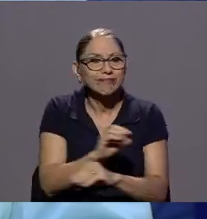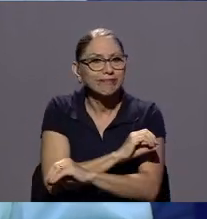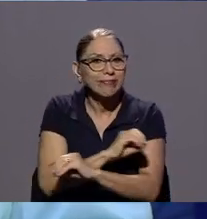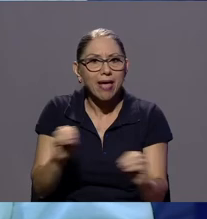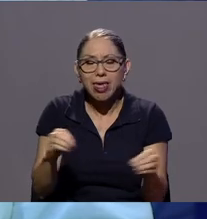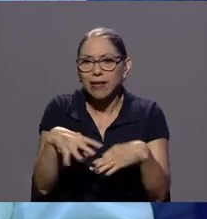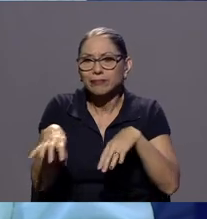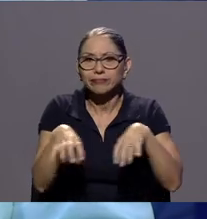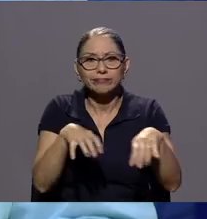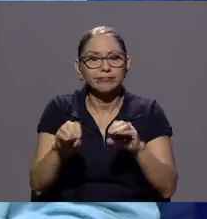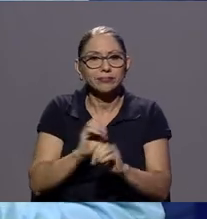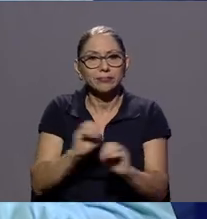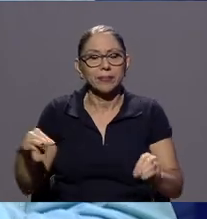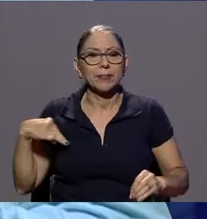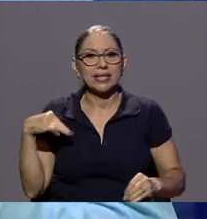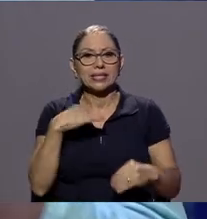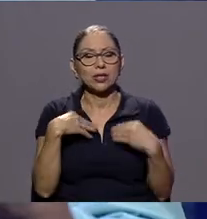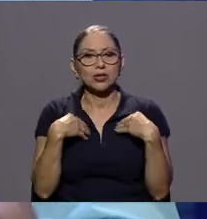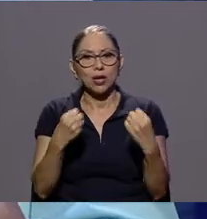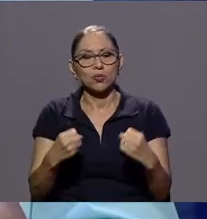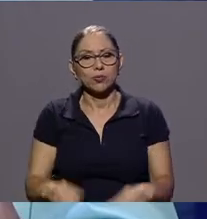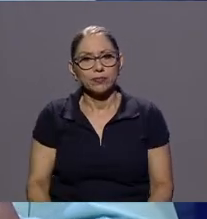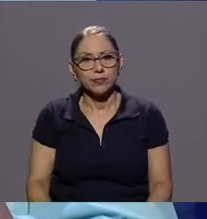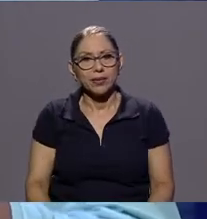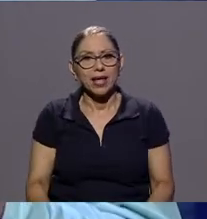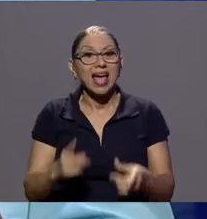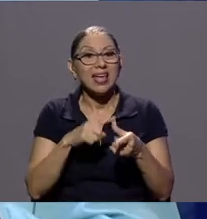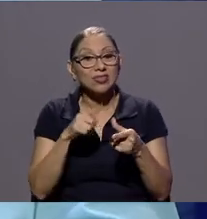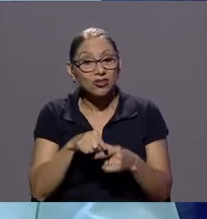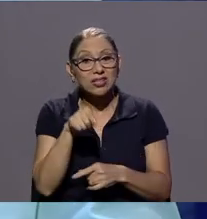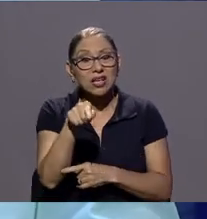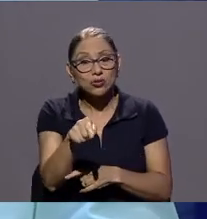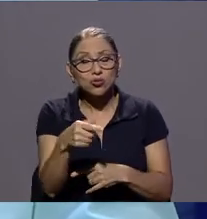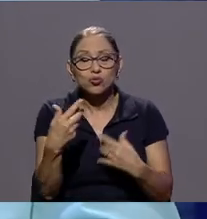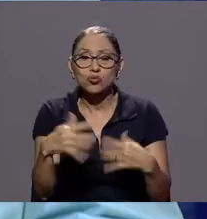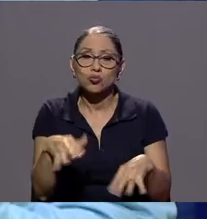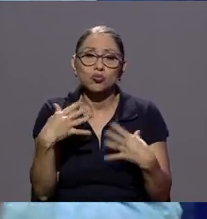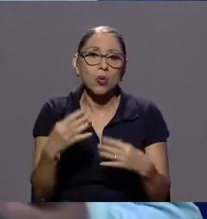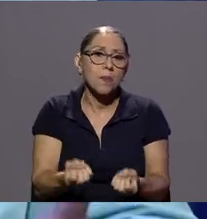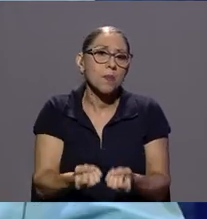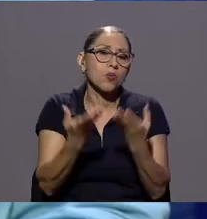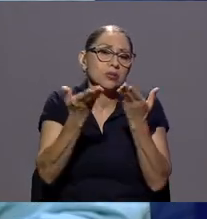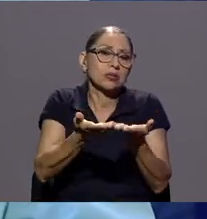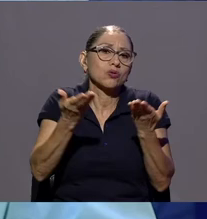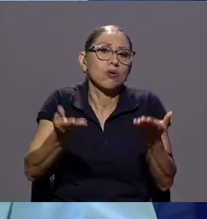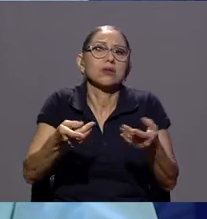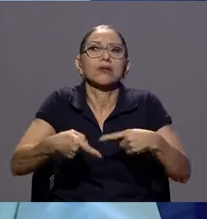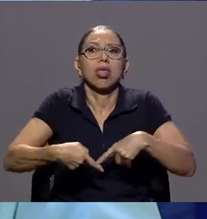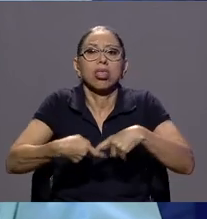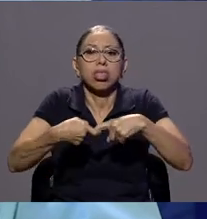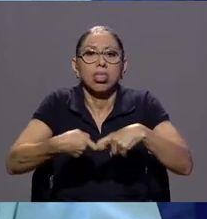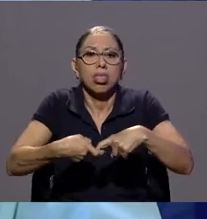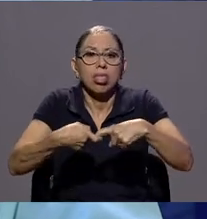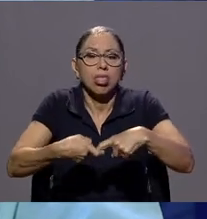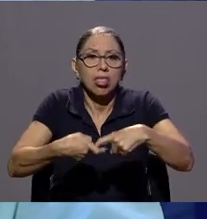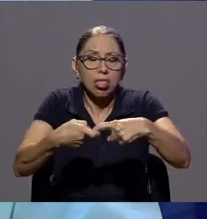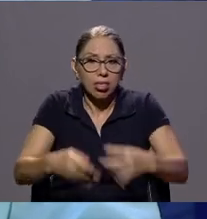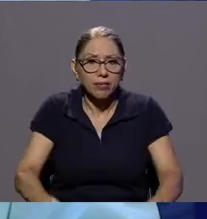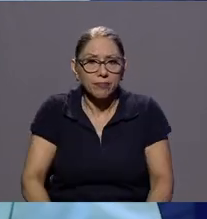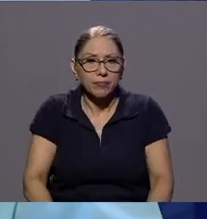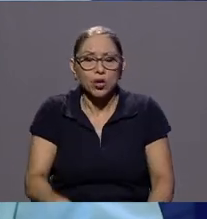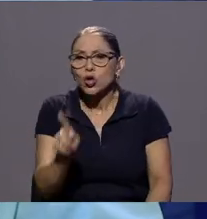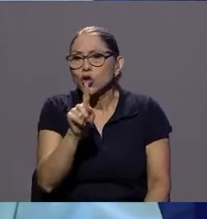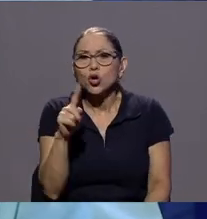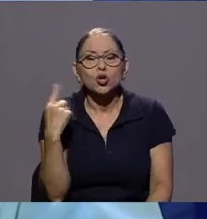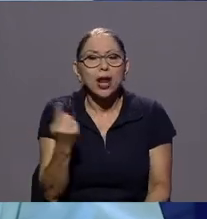entonces son grandes temas grandes deudas más allá incluso de la misma operatividad de la institucionalidad pública que